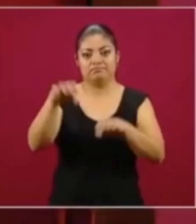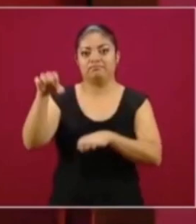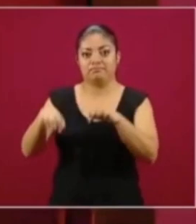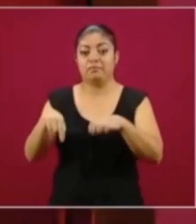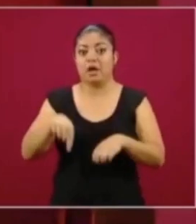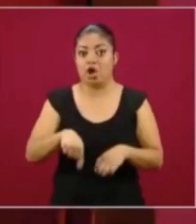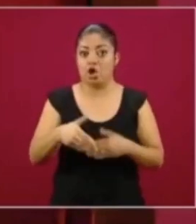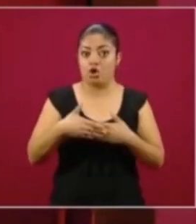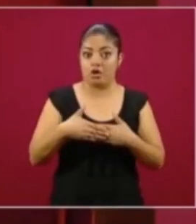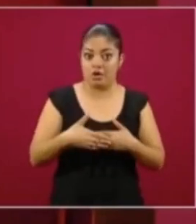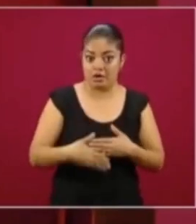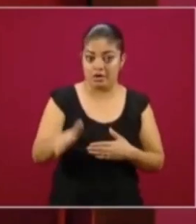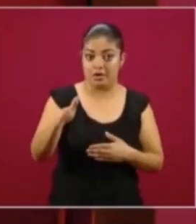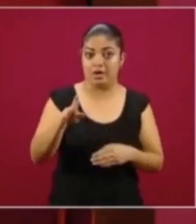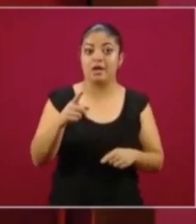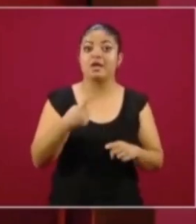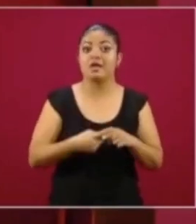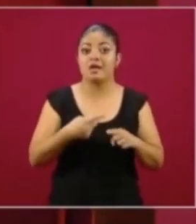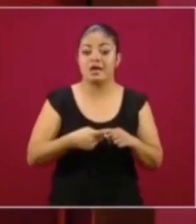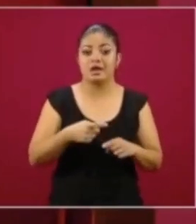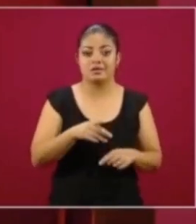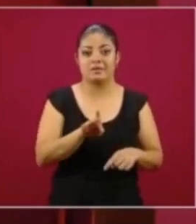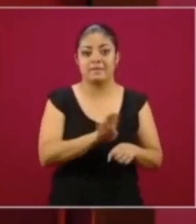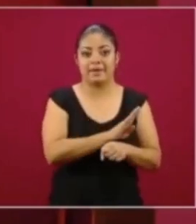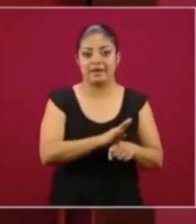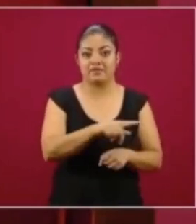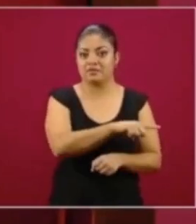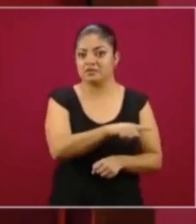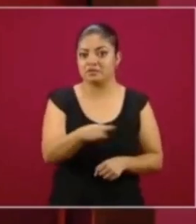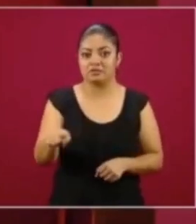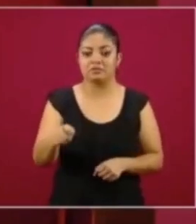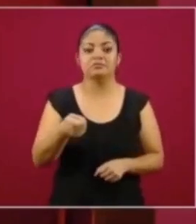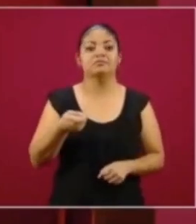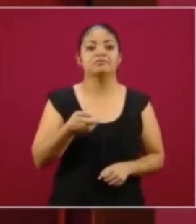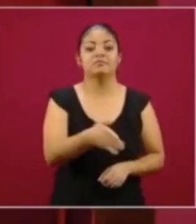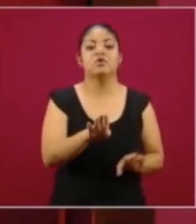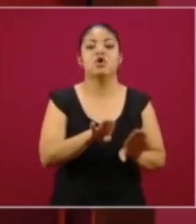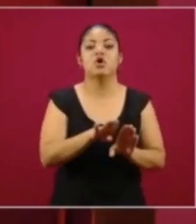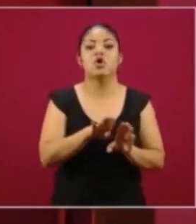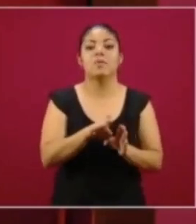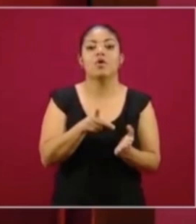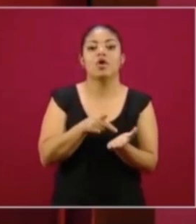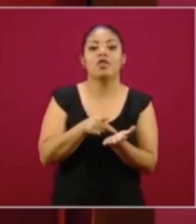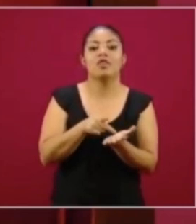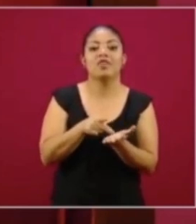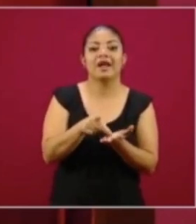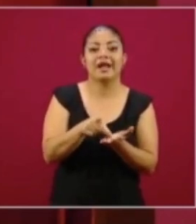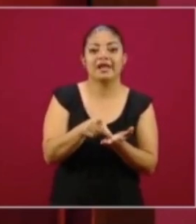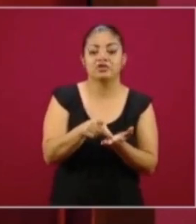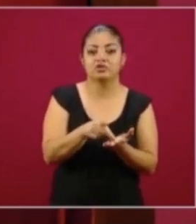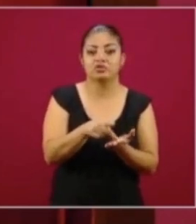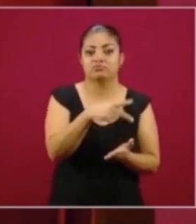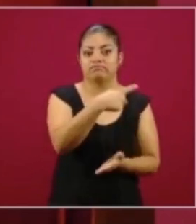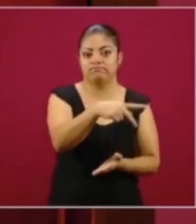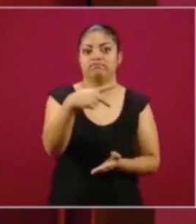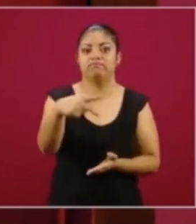entonces beneficiarios pasarán a ser denominados derechohabientes, porque